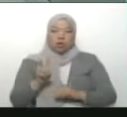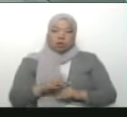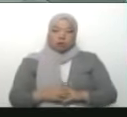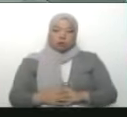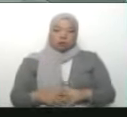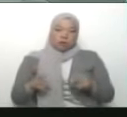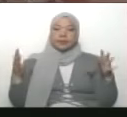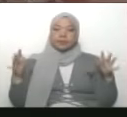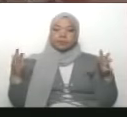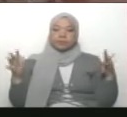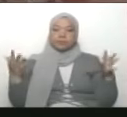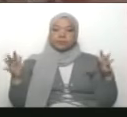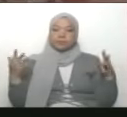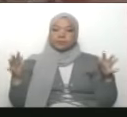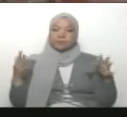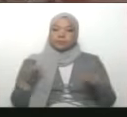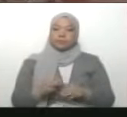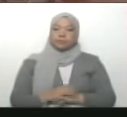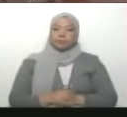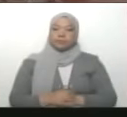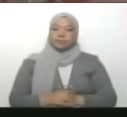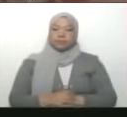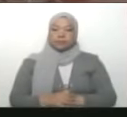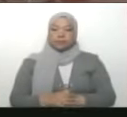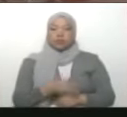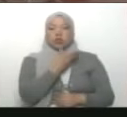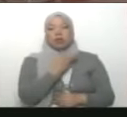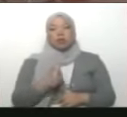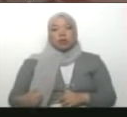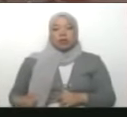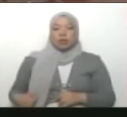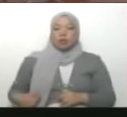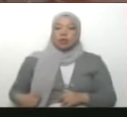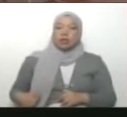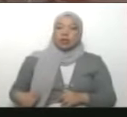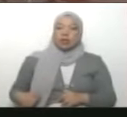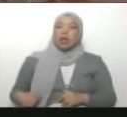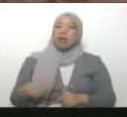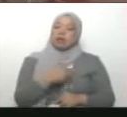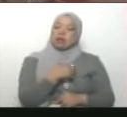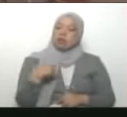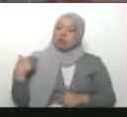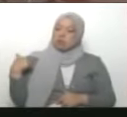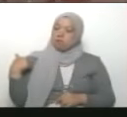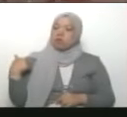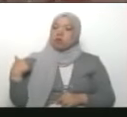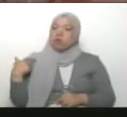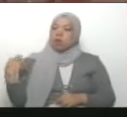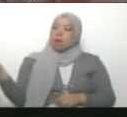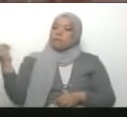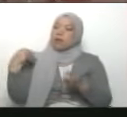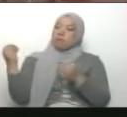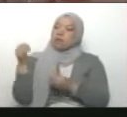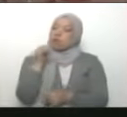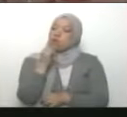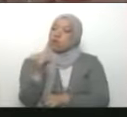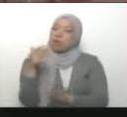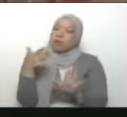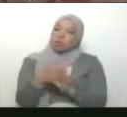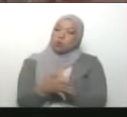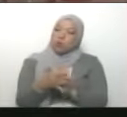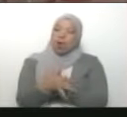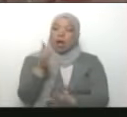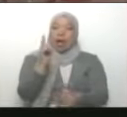en la nueva sede. Presidente, queremos complementar un poco la información que usted nos daba sobre